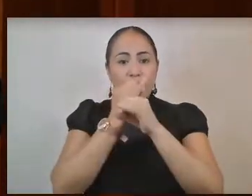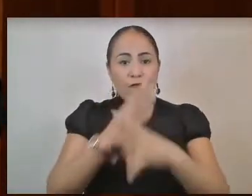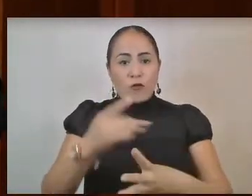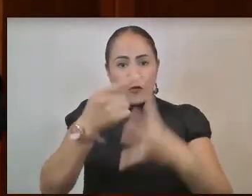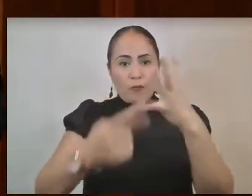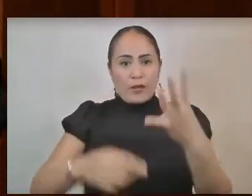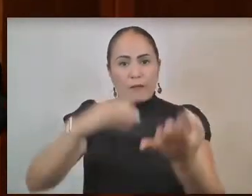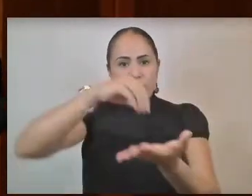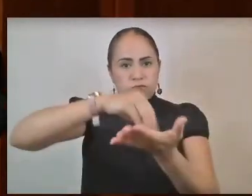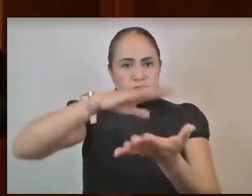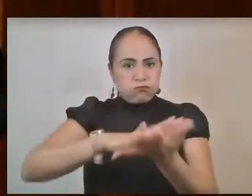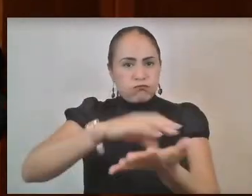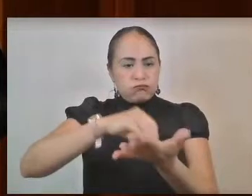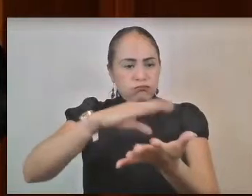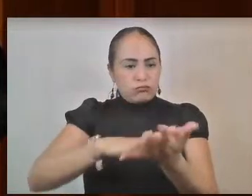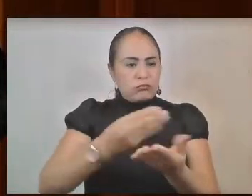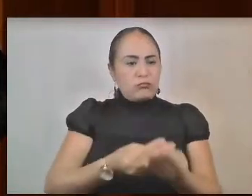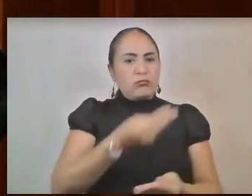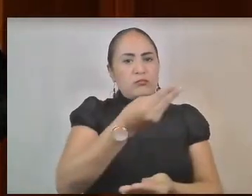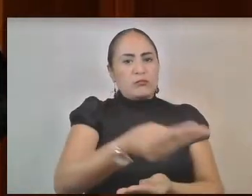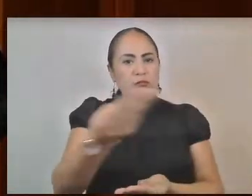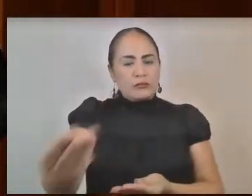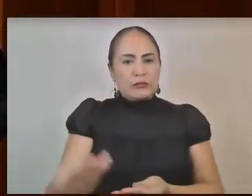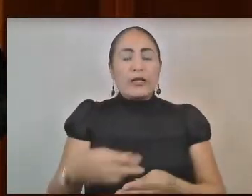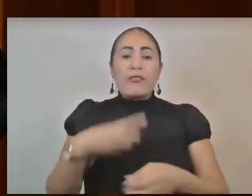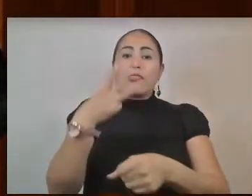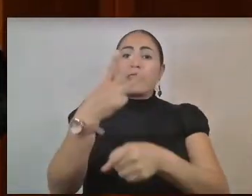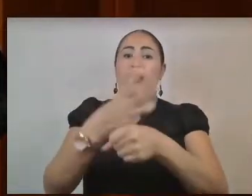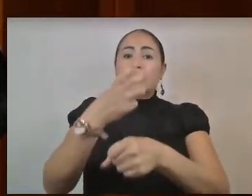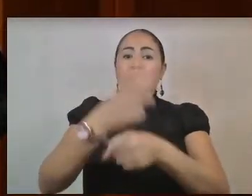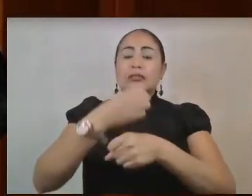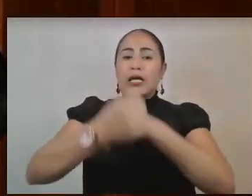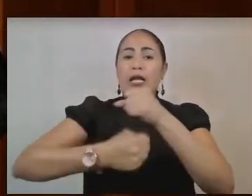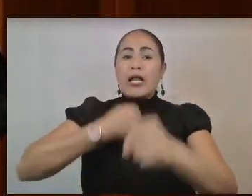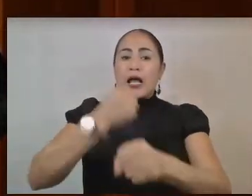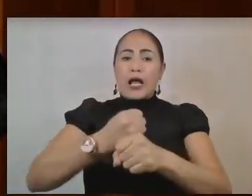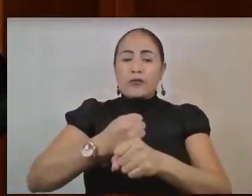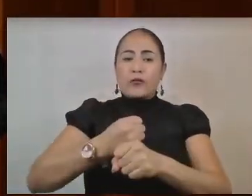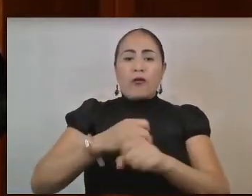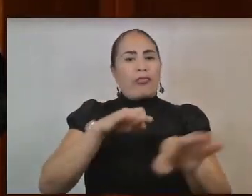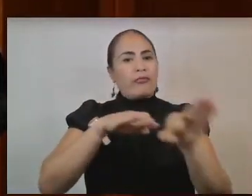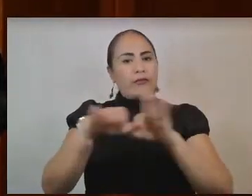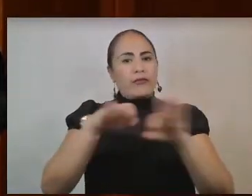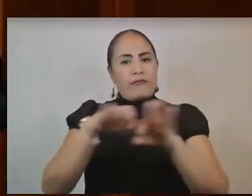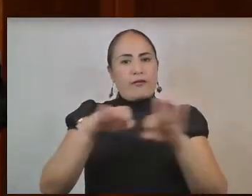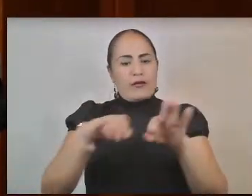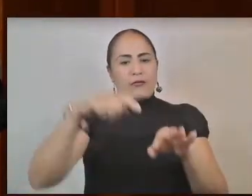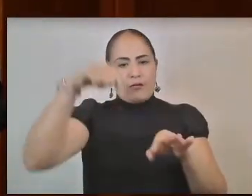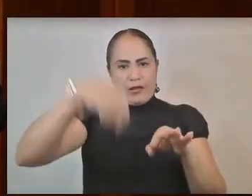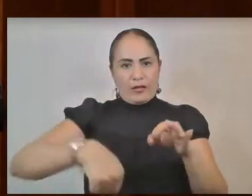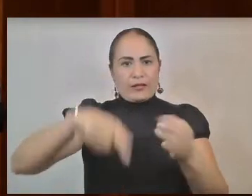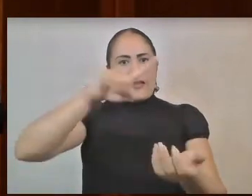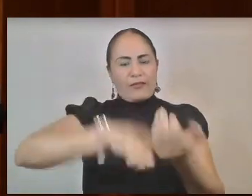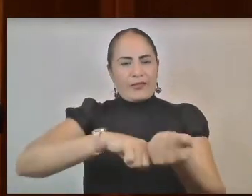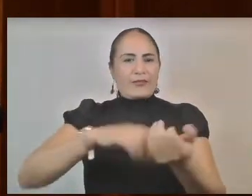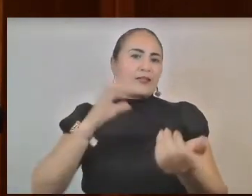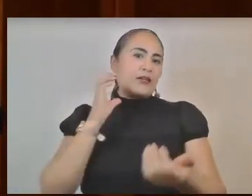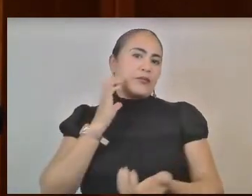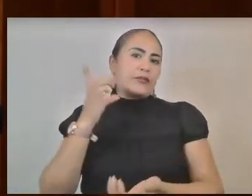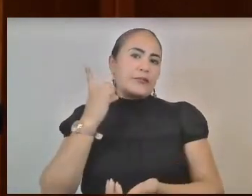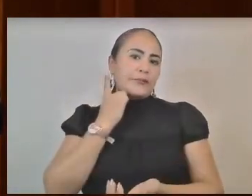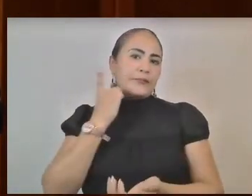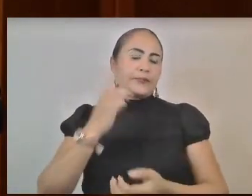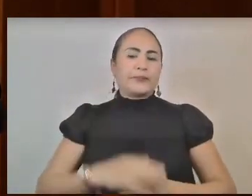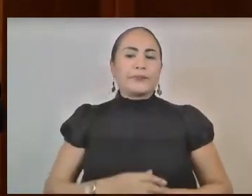este tercer año de trabajos legislativos de la 60ª legislatura.